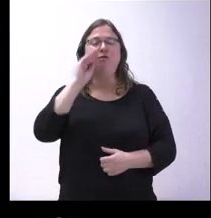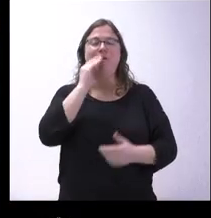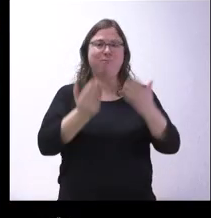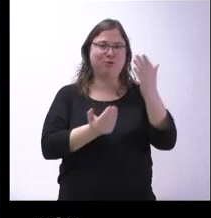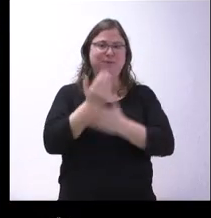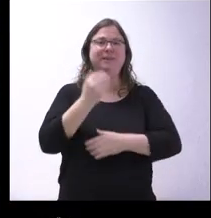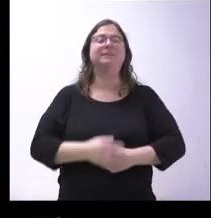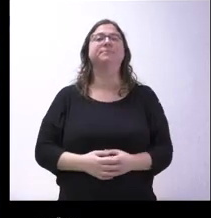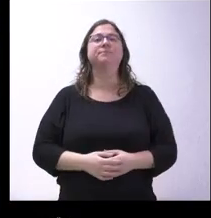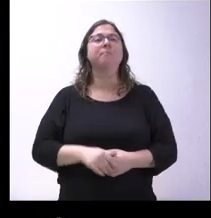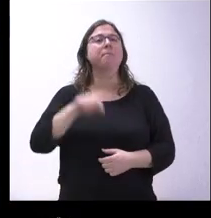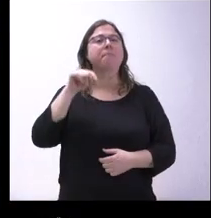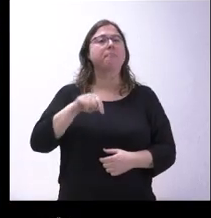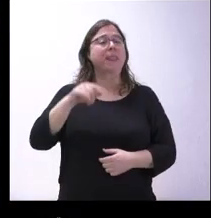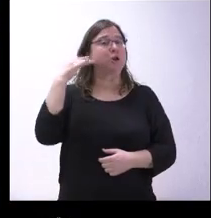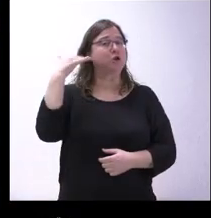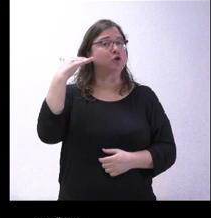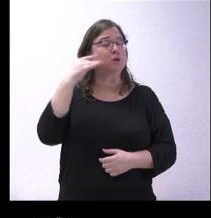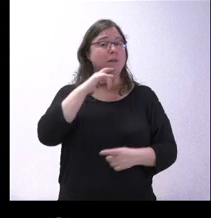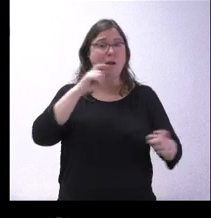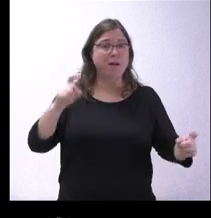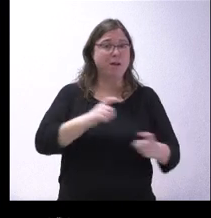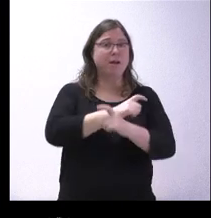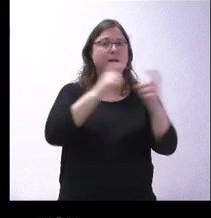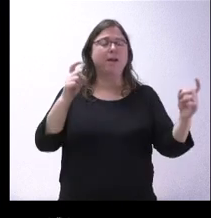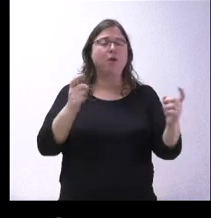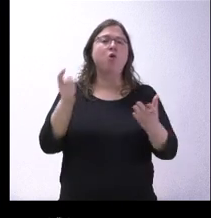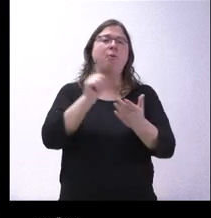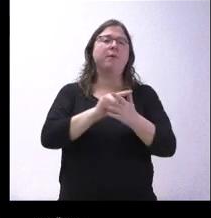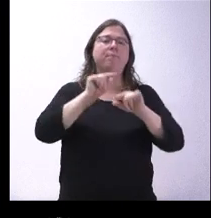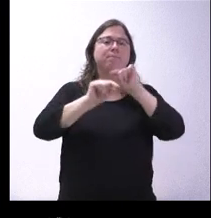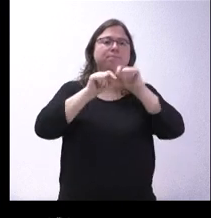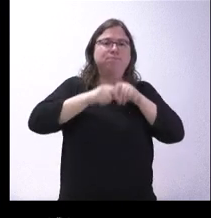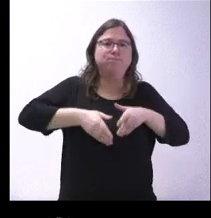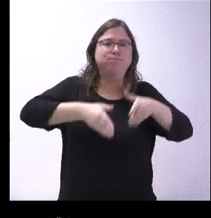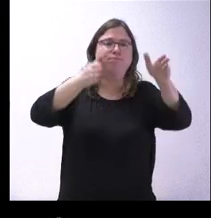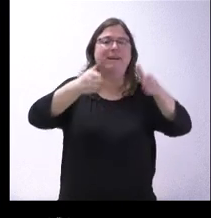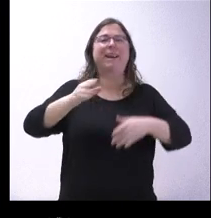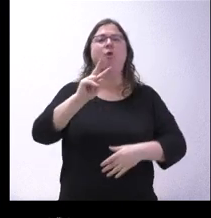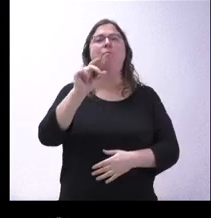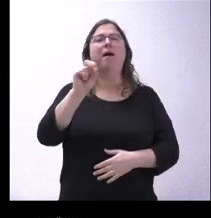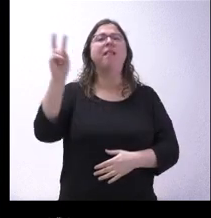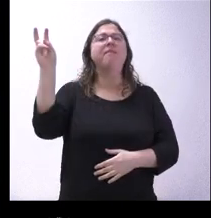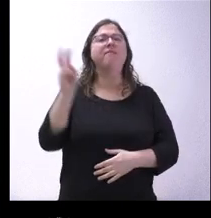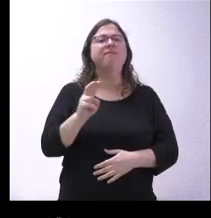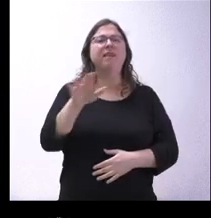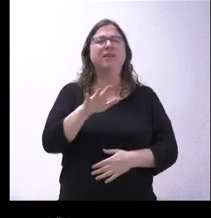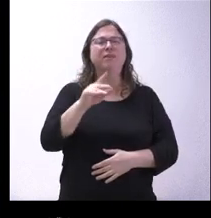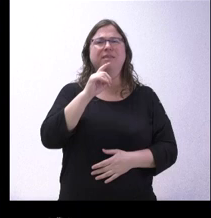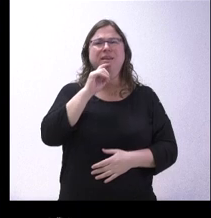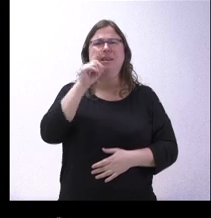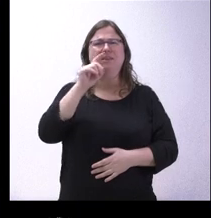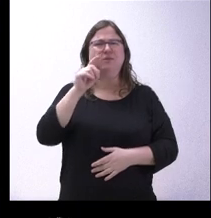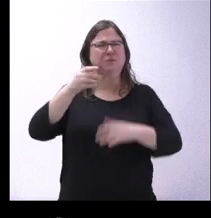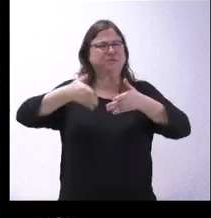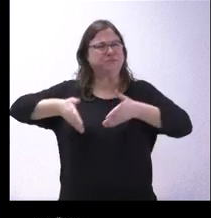buenos días. Aquí en Soria han denunciado nuevos vertidos contaminantes al río Valt, procedentes de la EDAR, que recoge las aguas